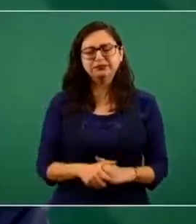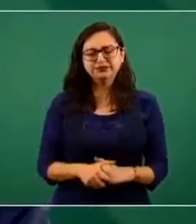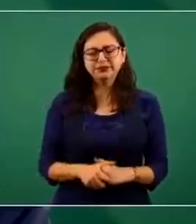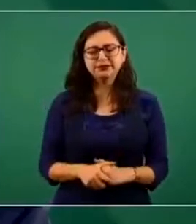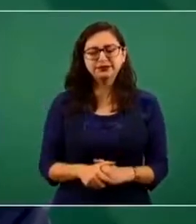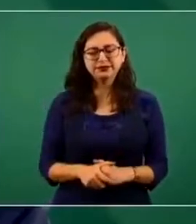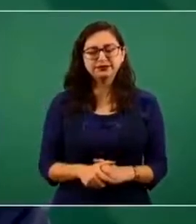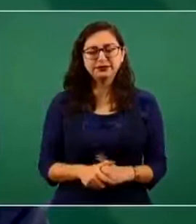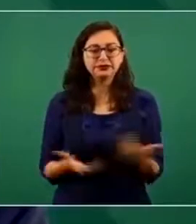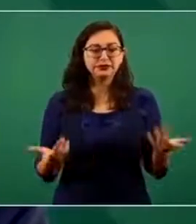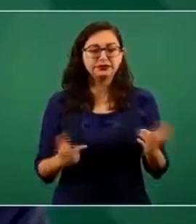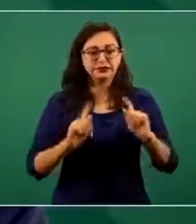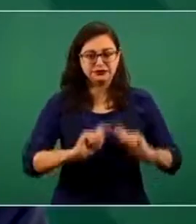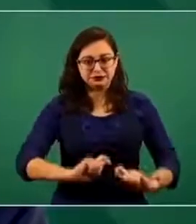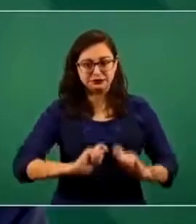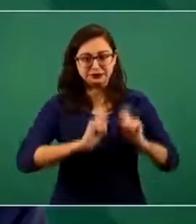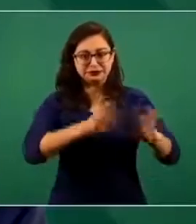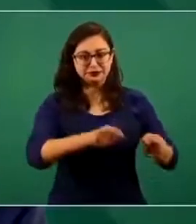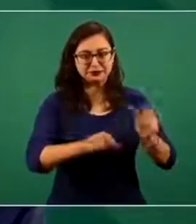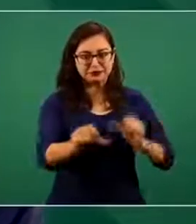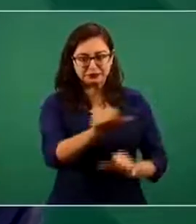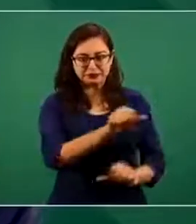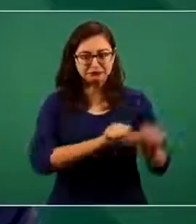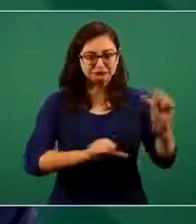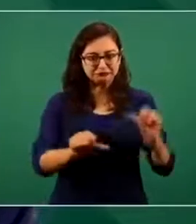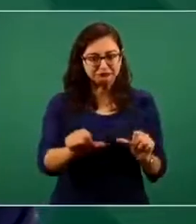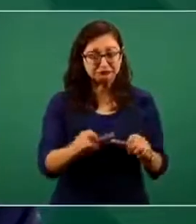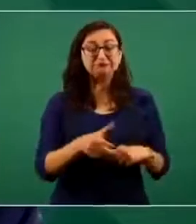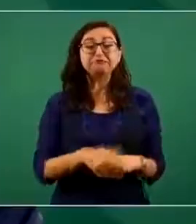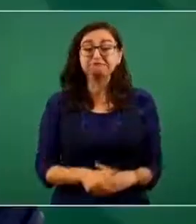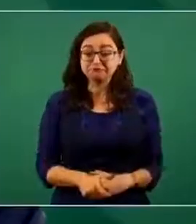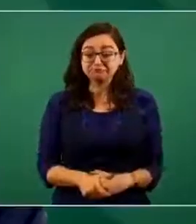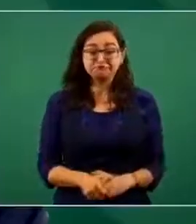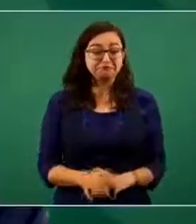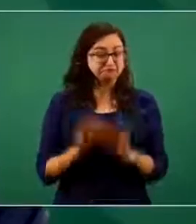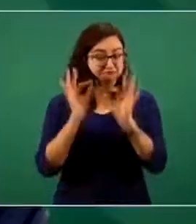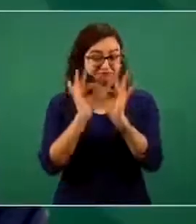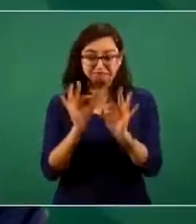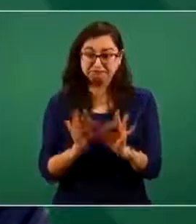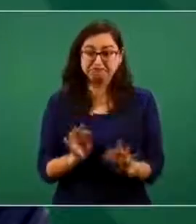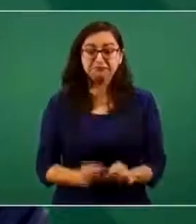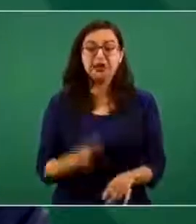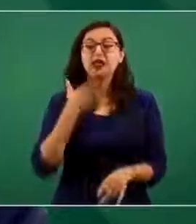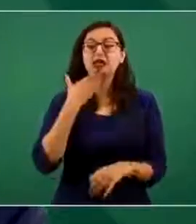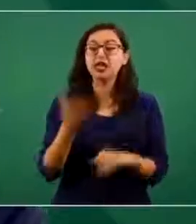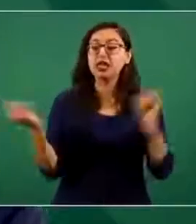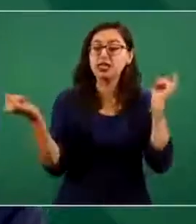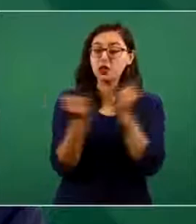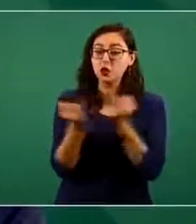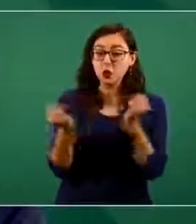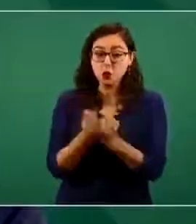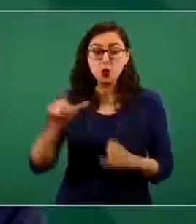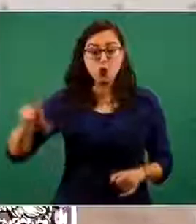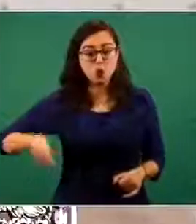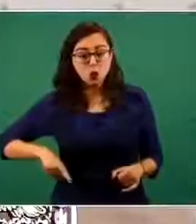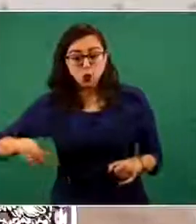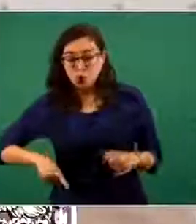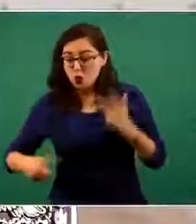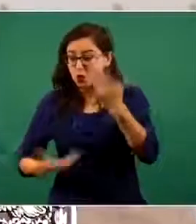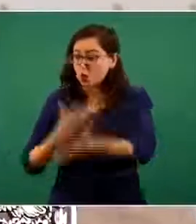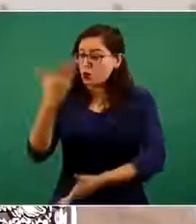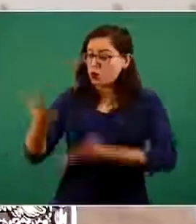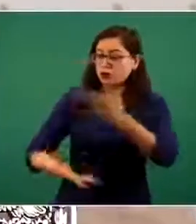nos relevó. Y todos los servidores públicos, les agradezco, porque